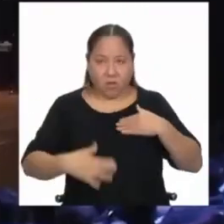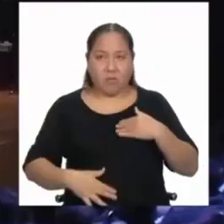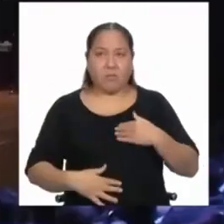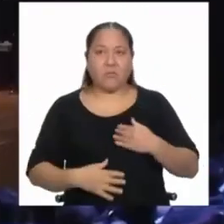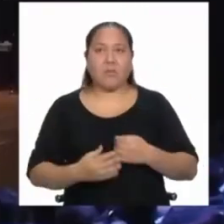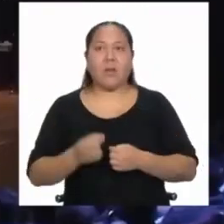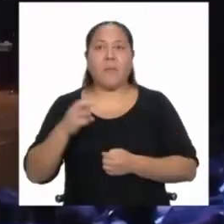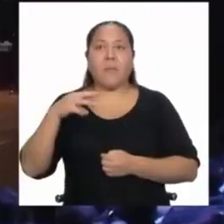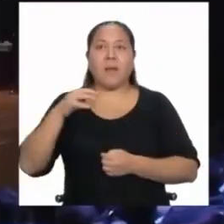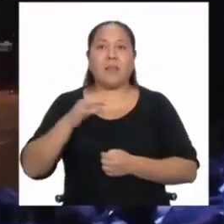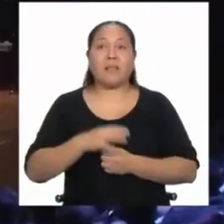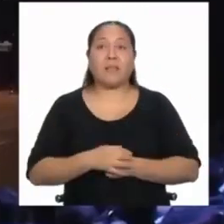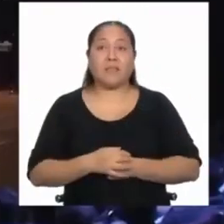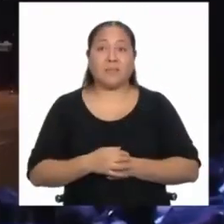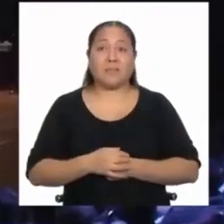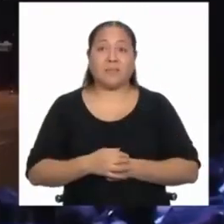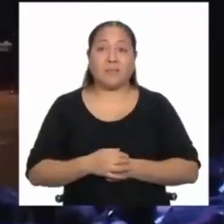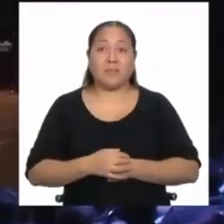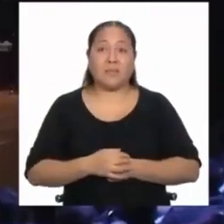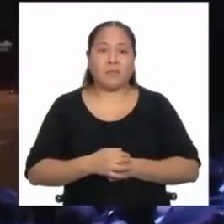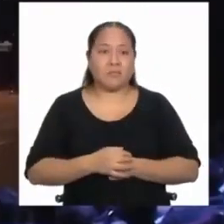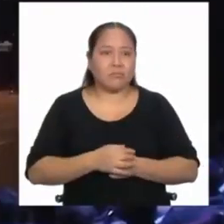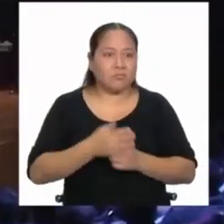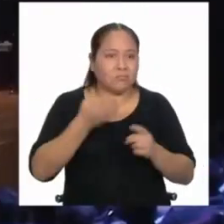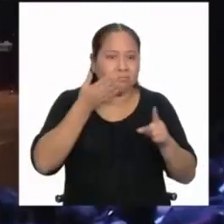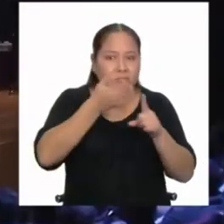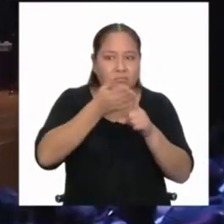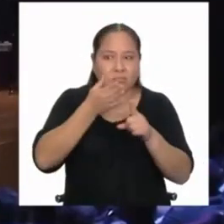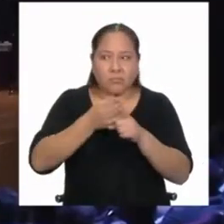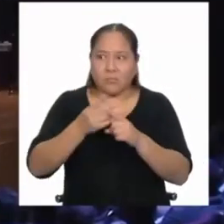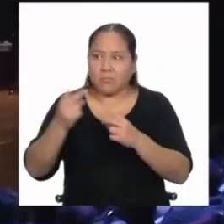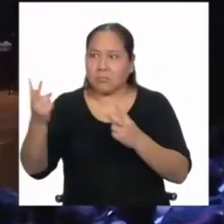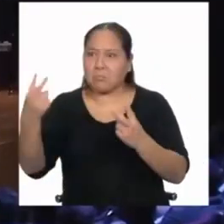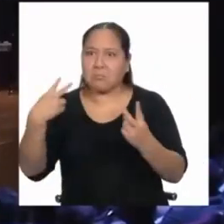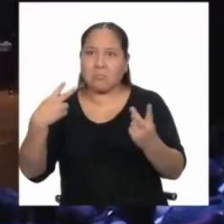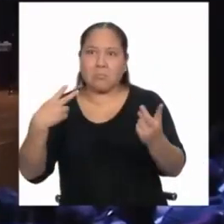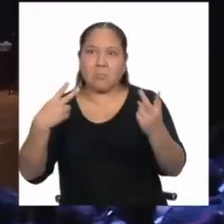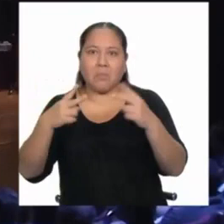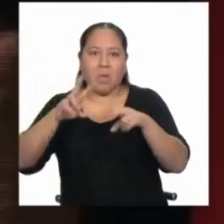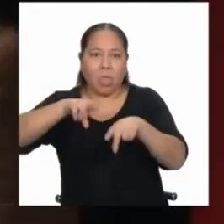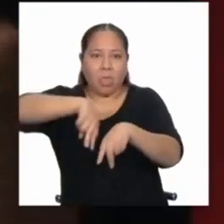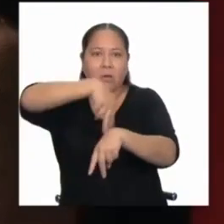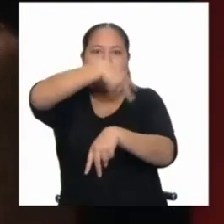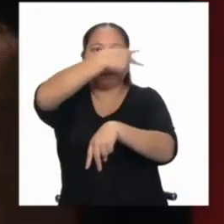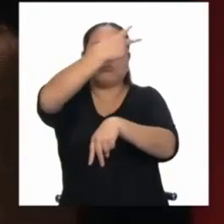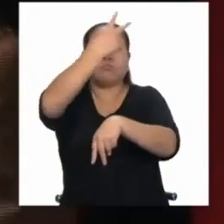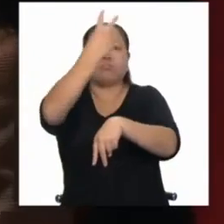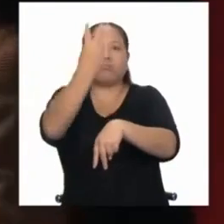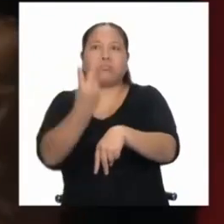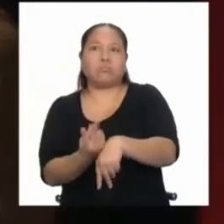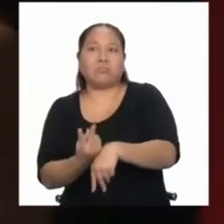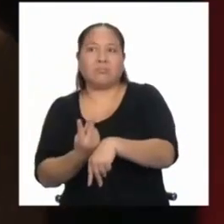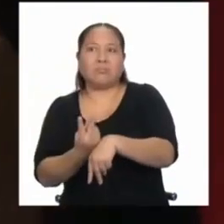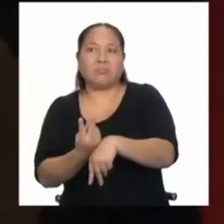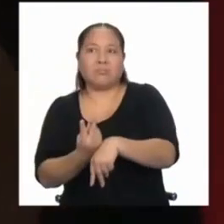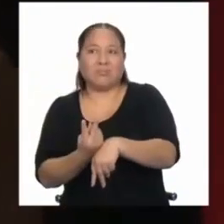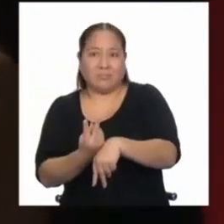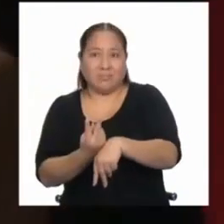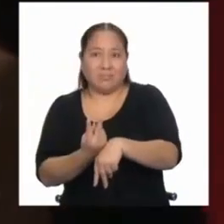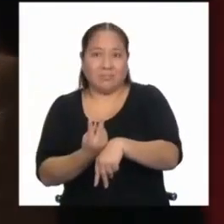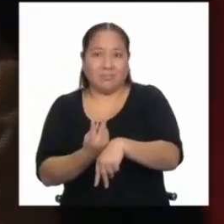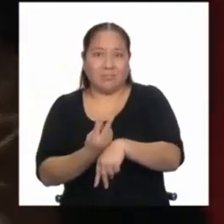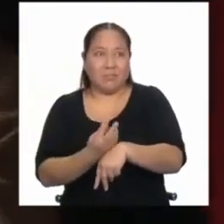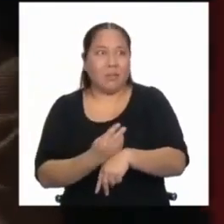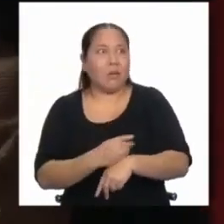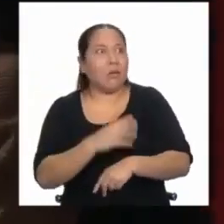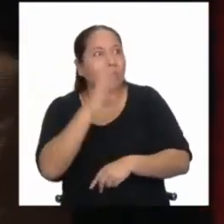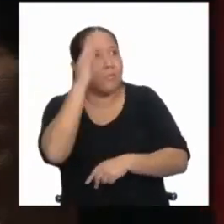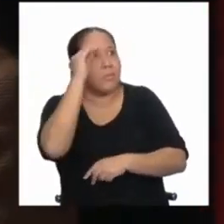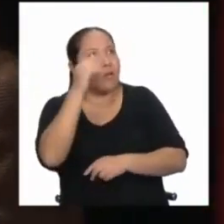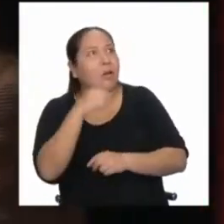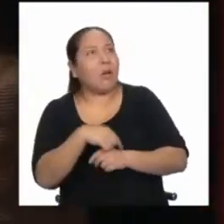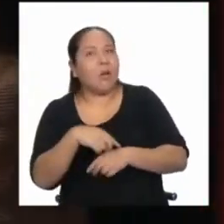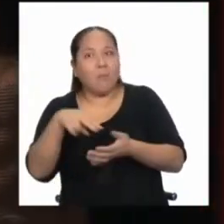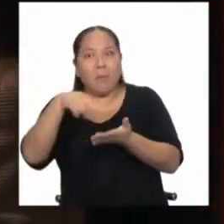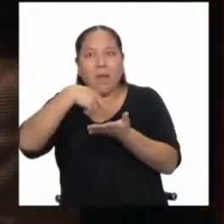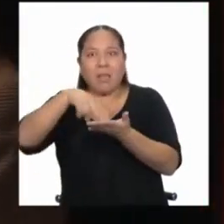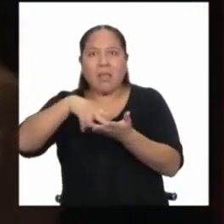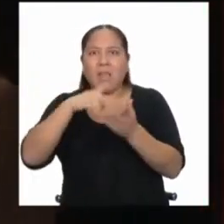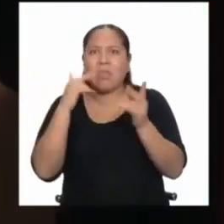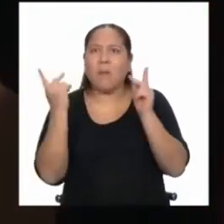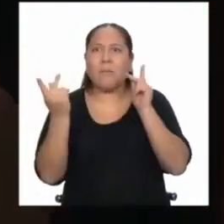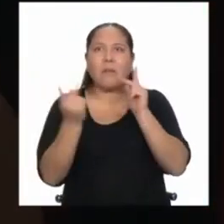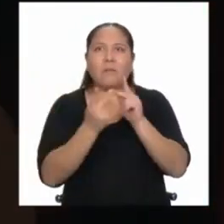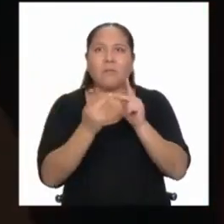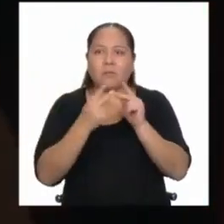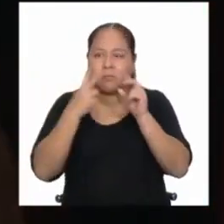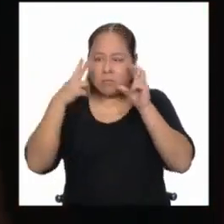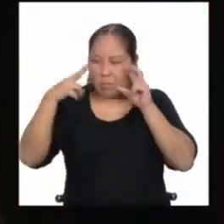Y lo impactante de esto era que captábamos su atención, chicos volando por los aires, chicos haciendo cosas increíbles, bailando perfectamente,